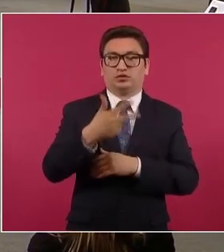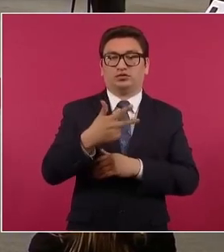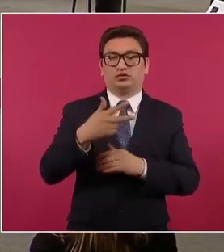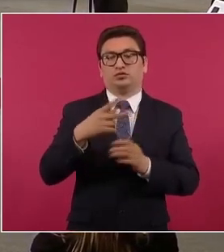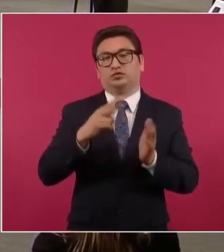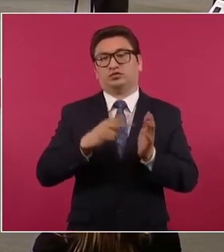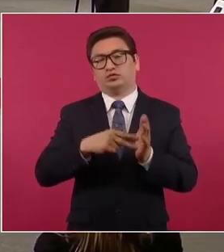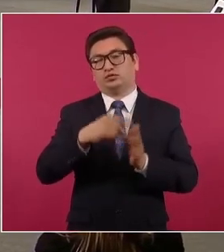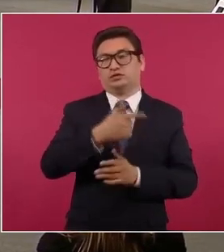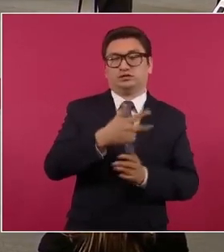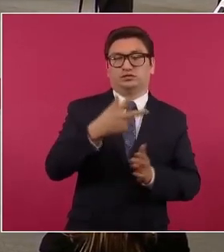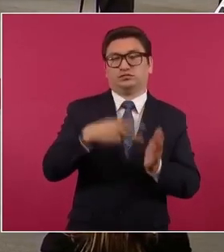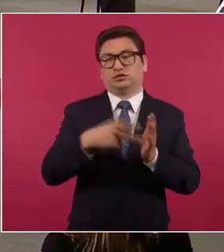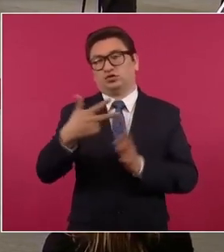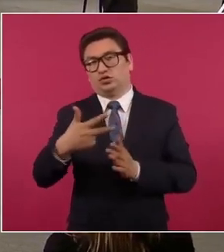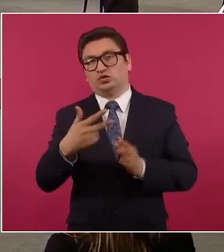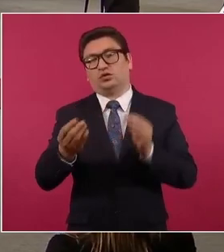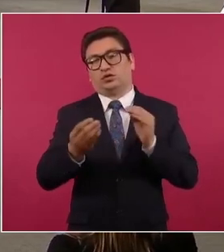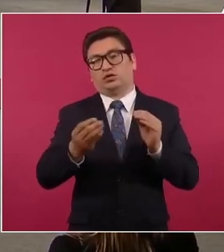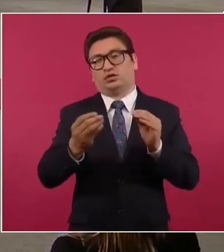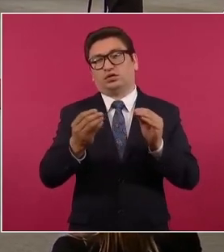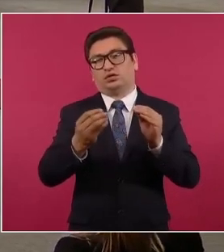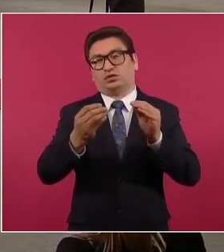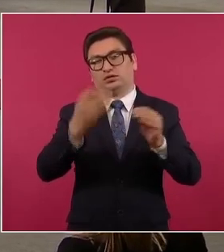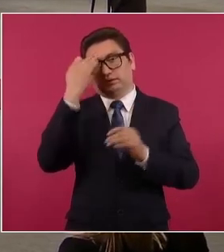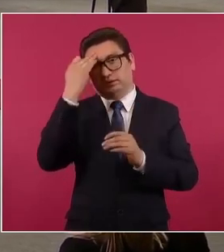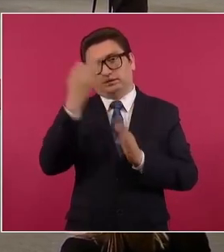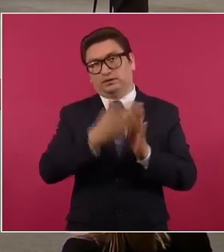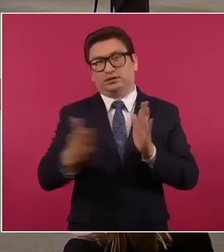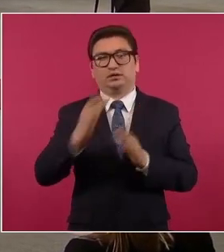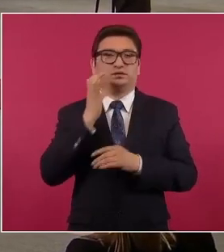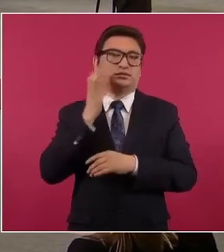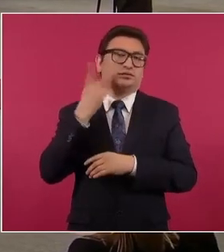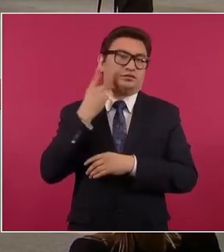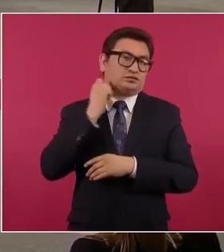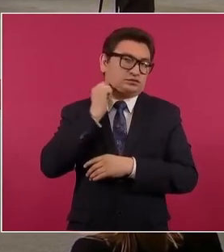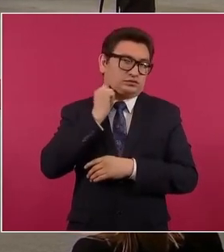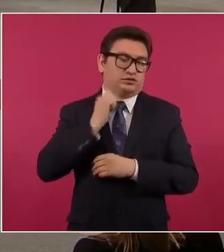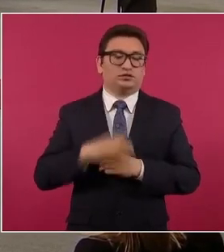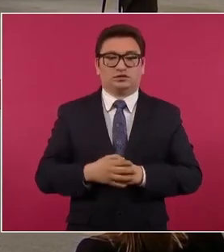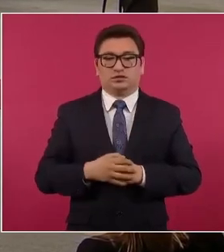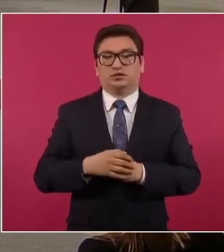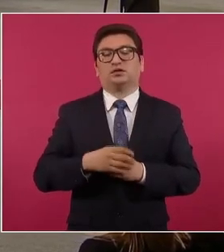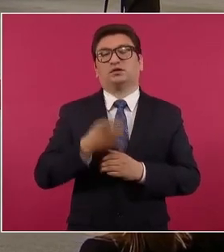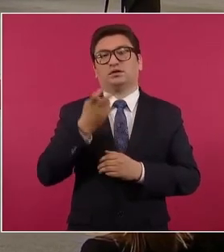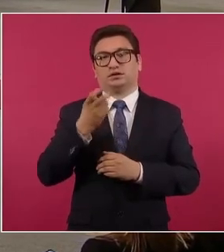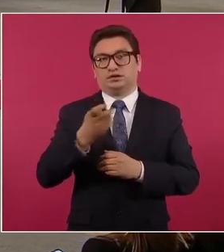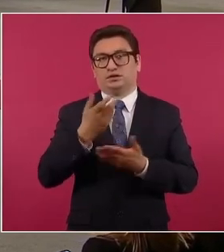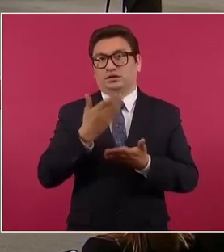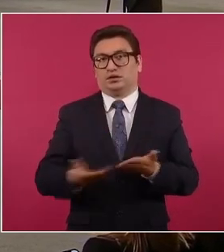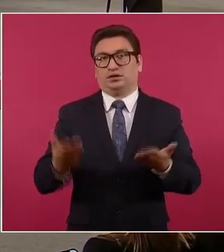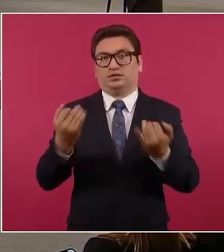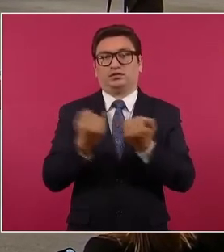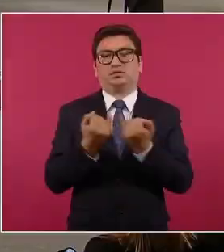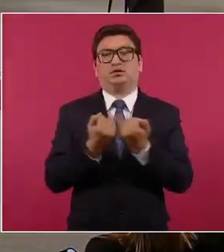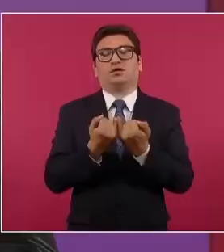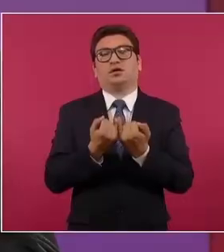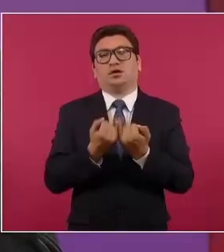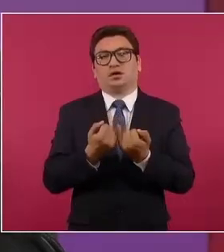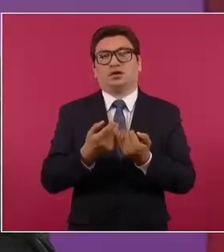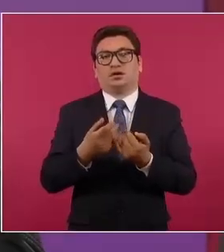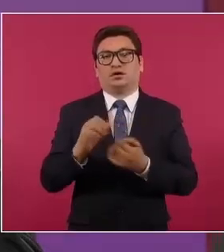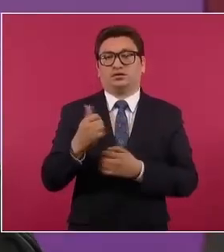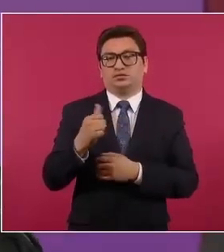entre 2007 y 2008, porque es un debate largo en la Cámara de Diputados y de Senadores, como actualmente en